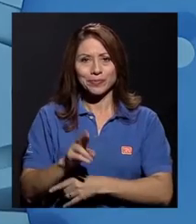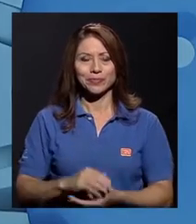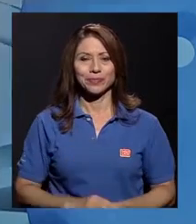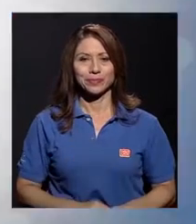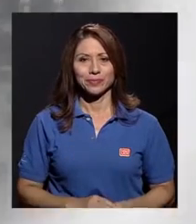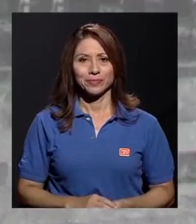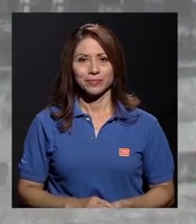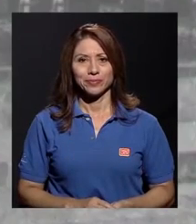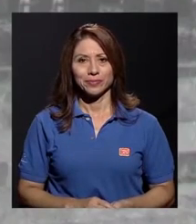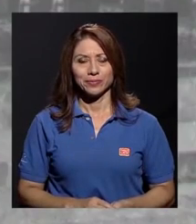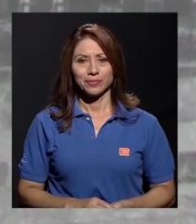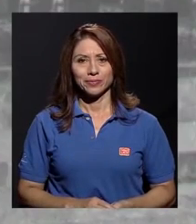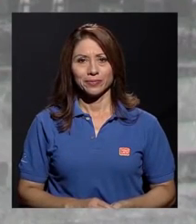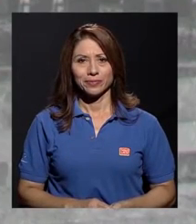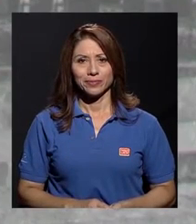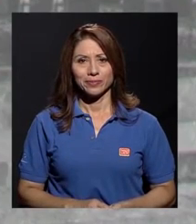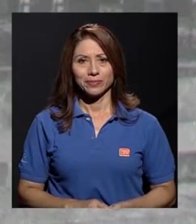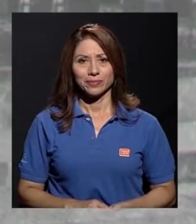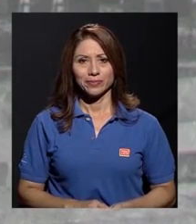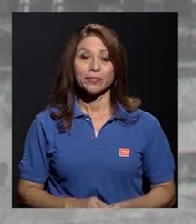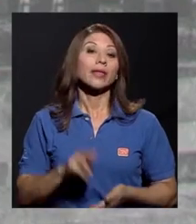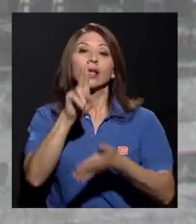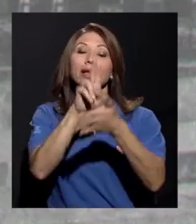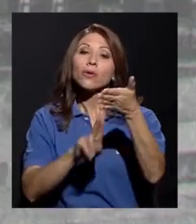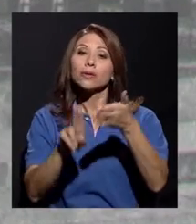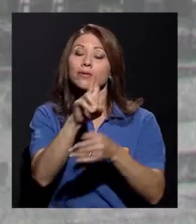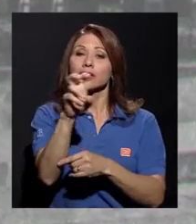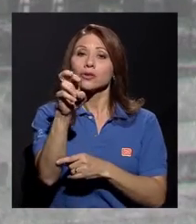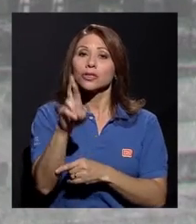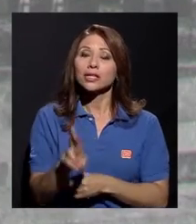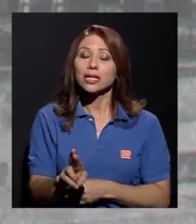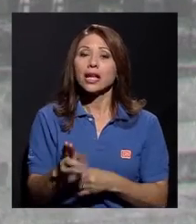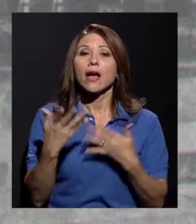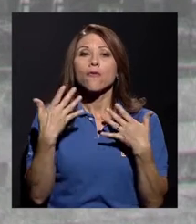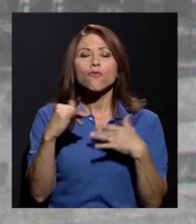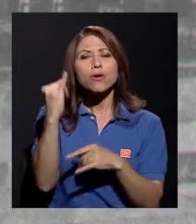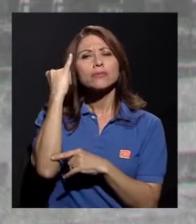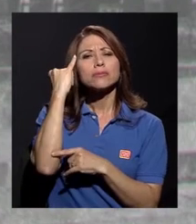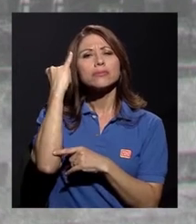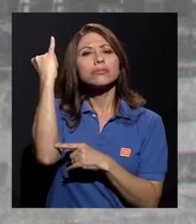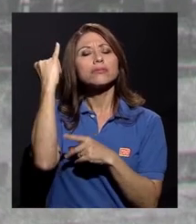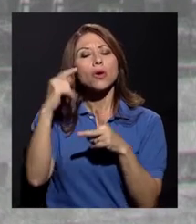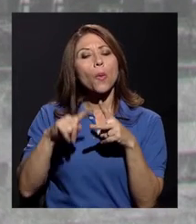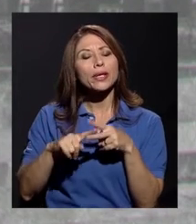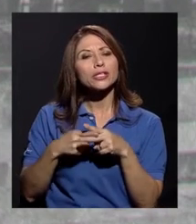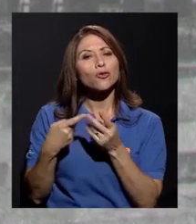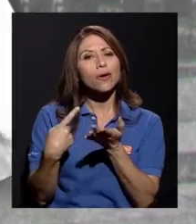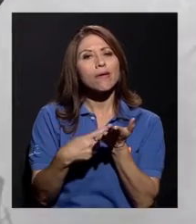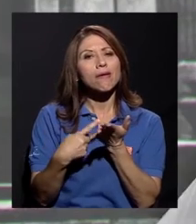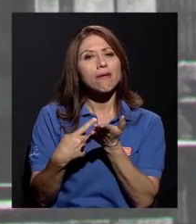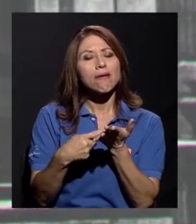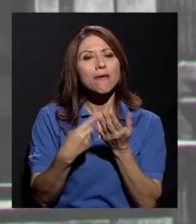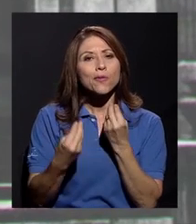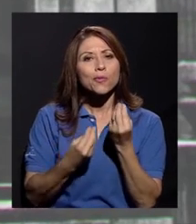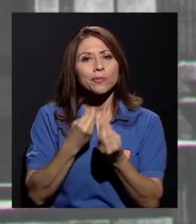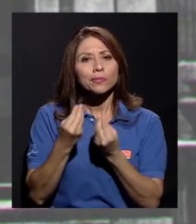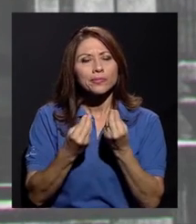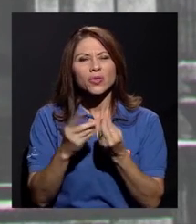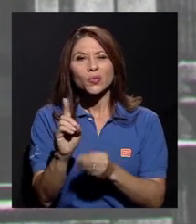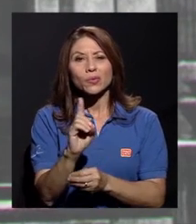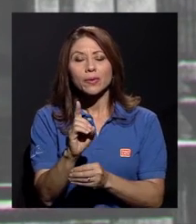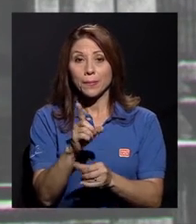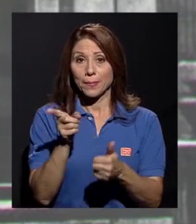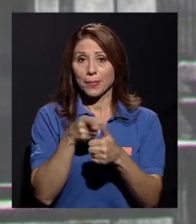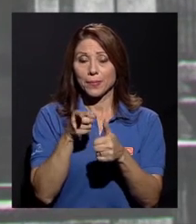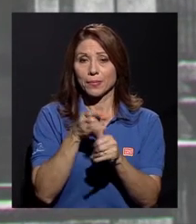Rica. La Universidad de Costa Rica fue una idea que comenzó a gestarse en la primera institución de educación